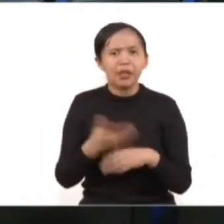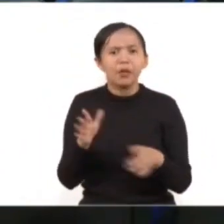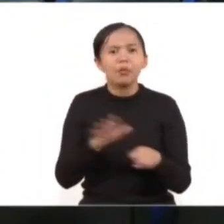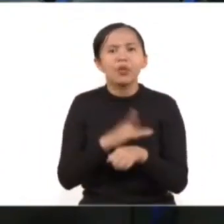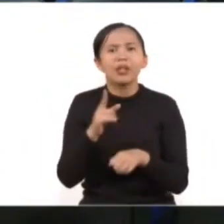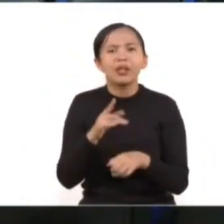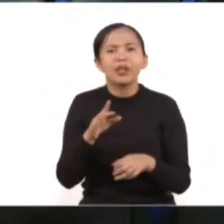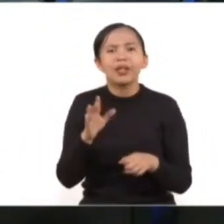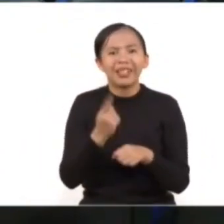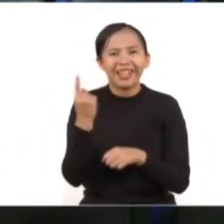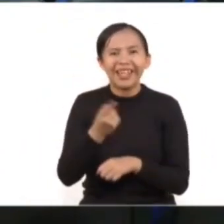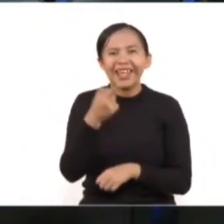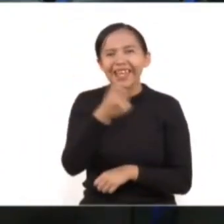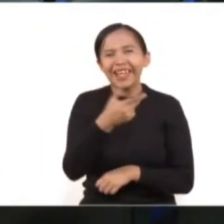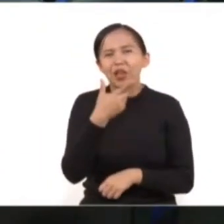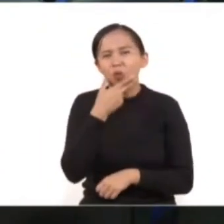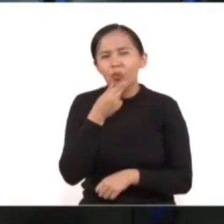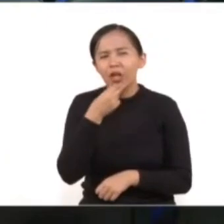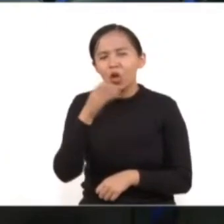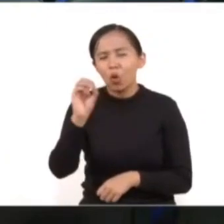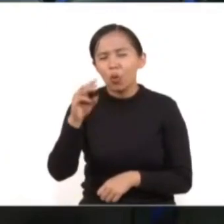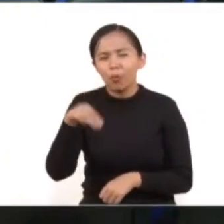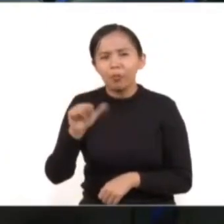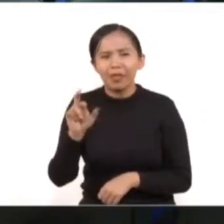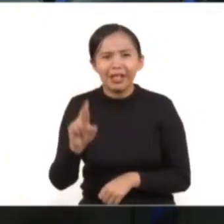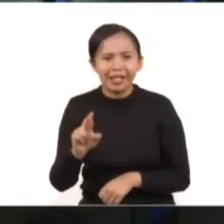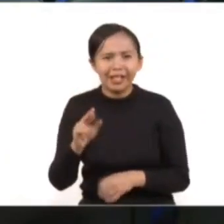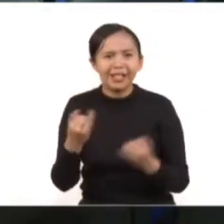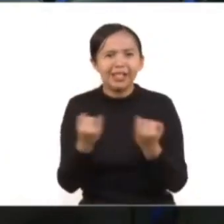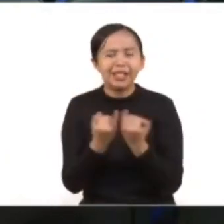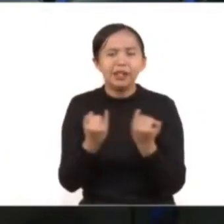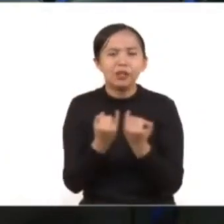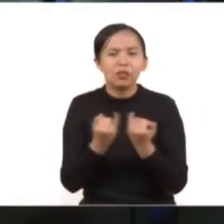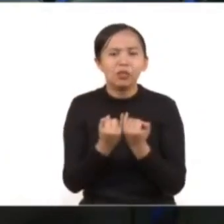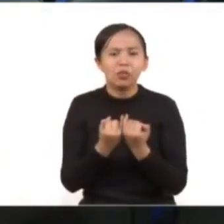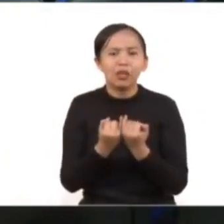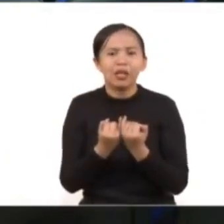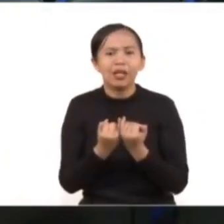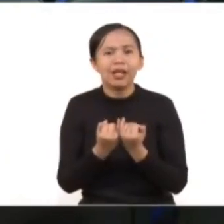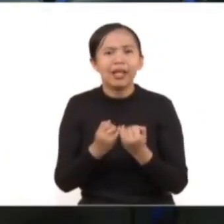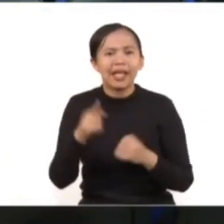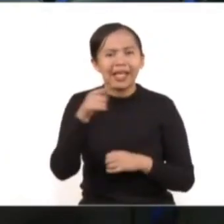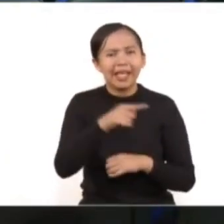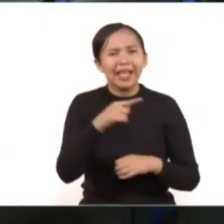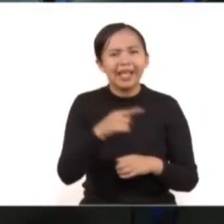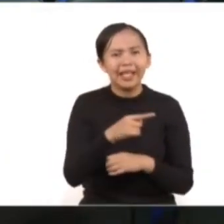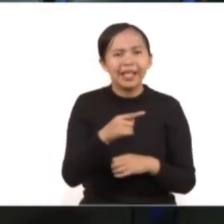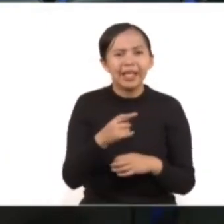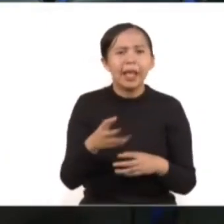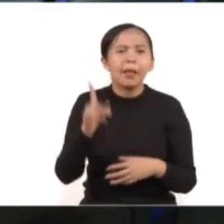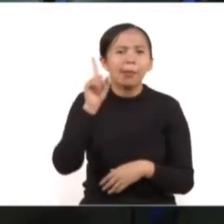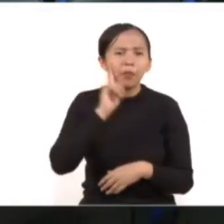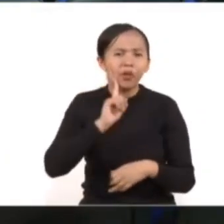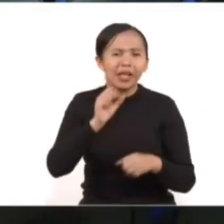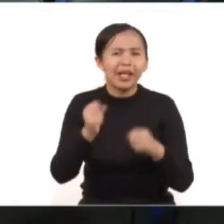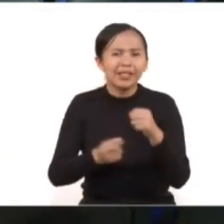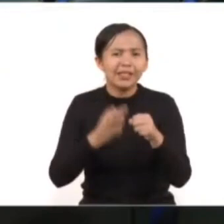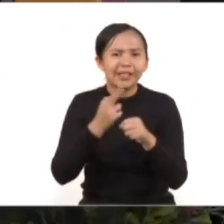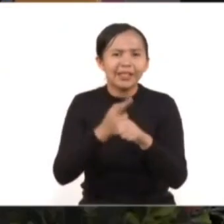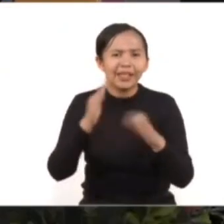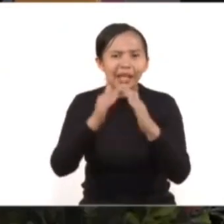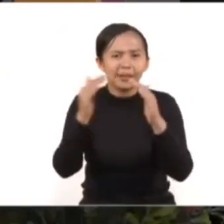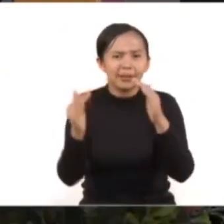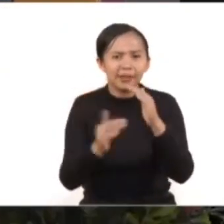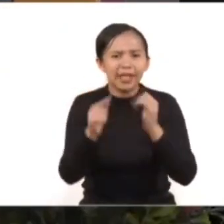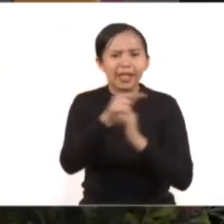titular, Omar García Harfuch, pero también en la disposición anímica, intelectual y participativa de la subsecretaria aquí